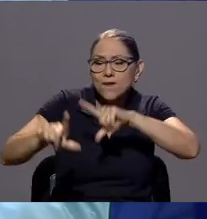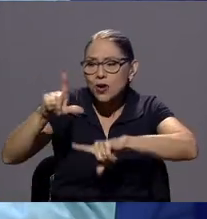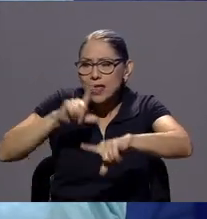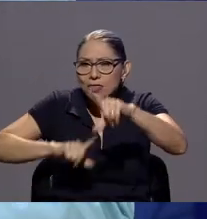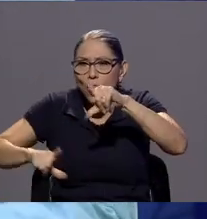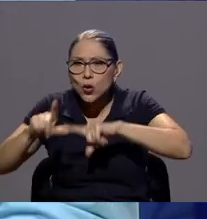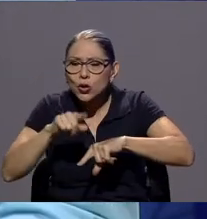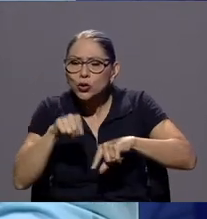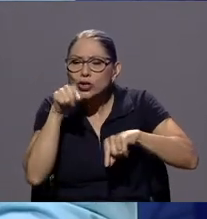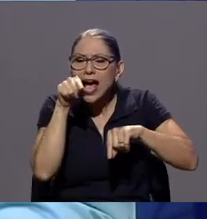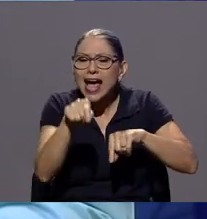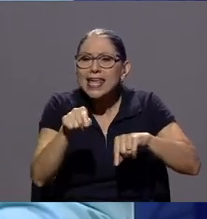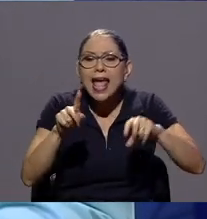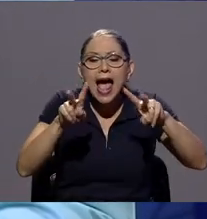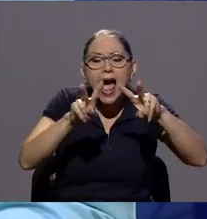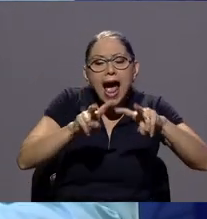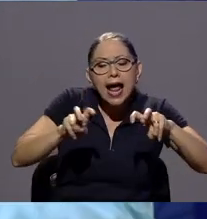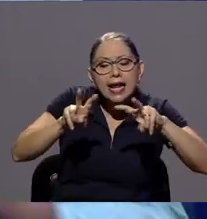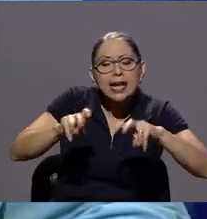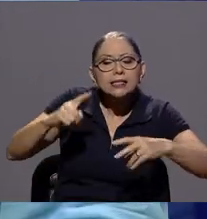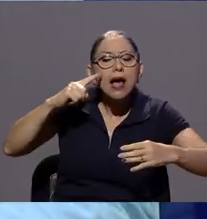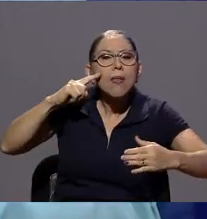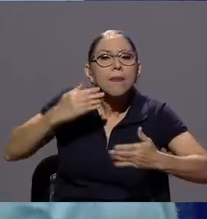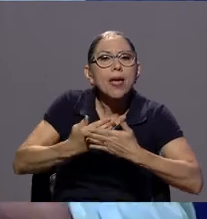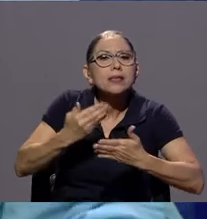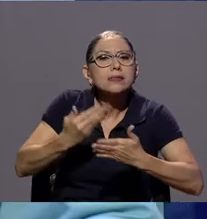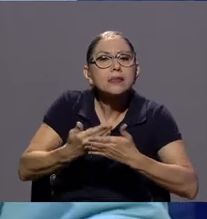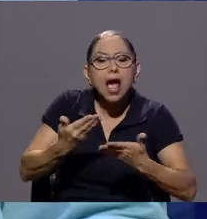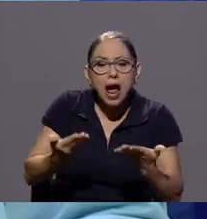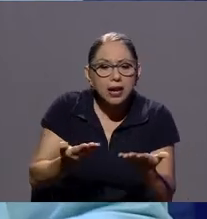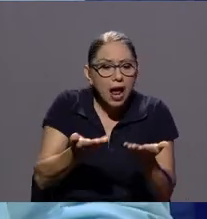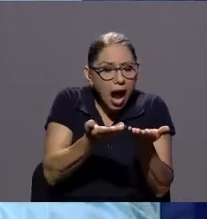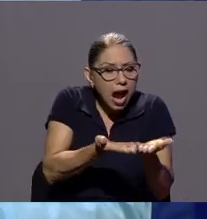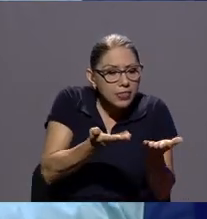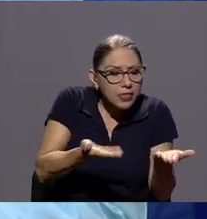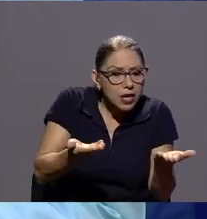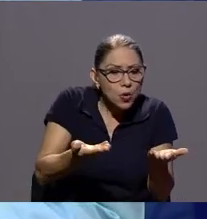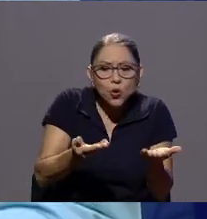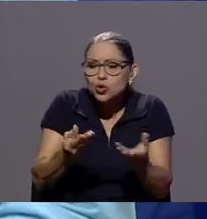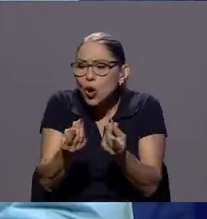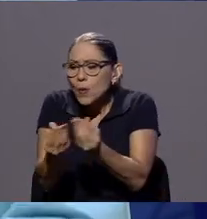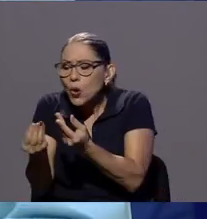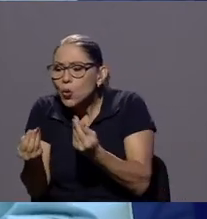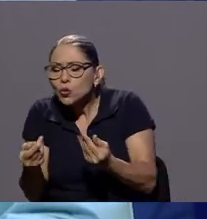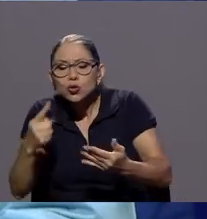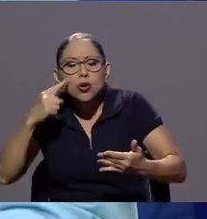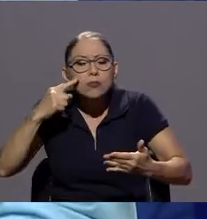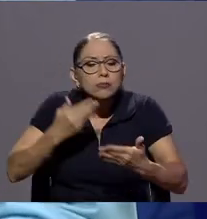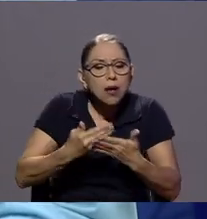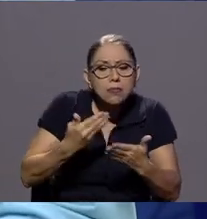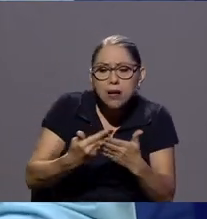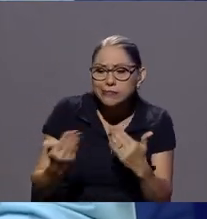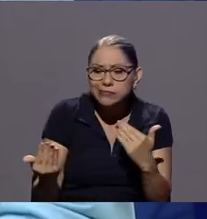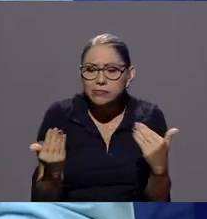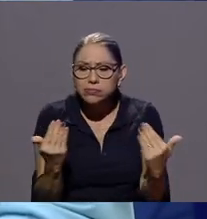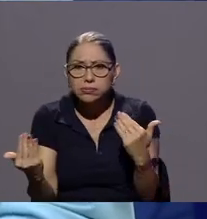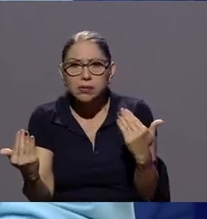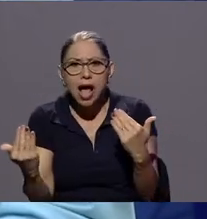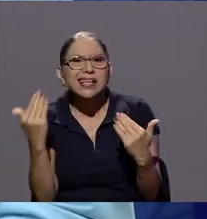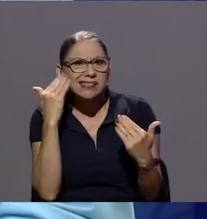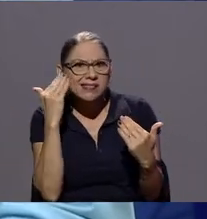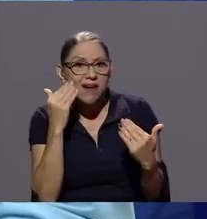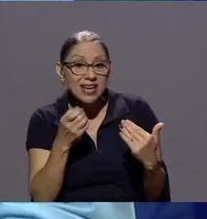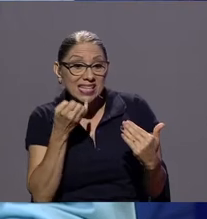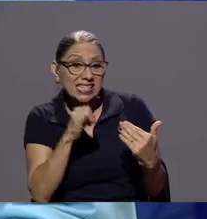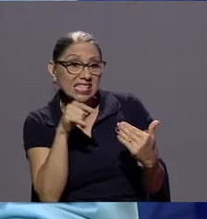analizar y testear artículos productos para determinar no solo si cumplen con las características